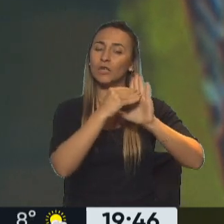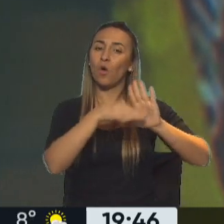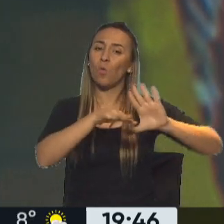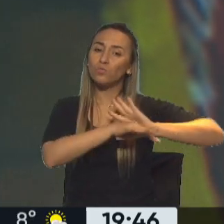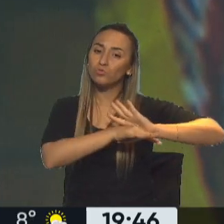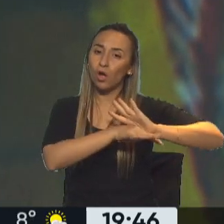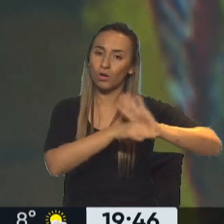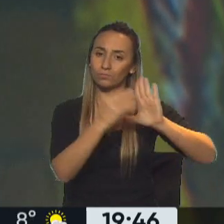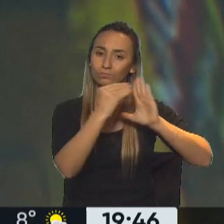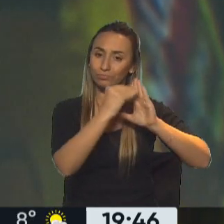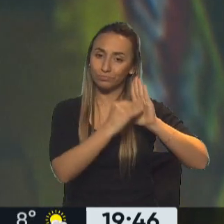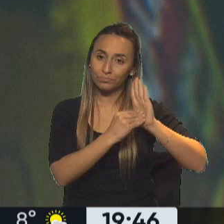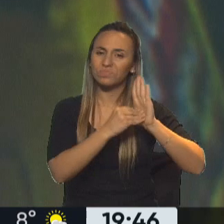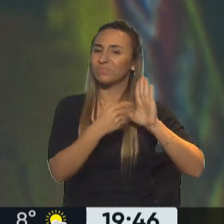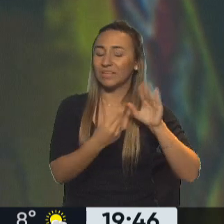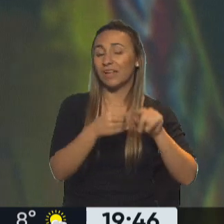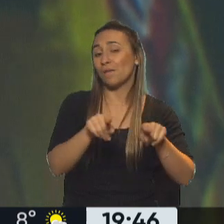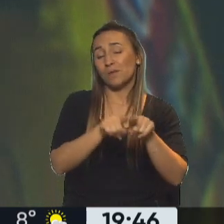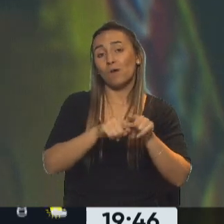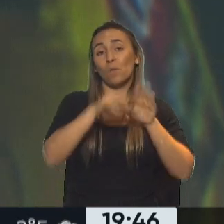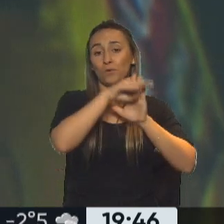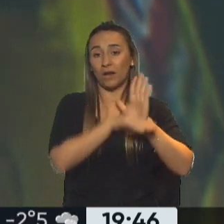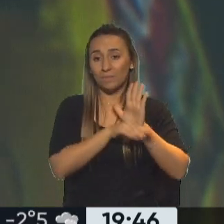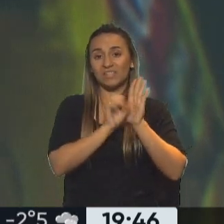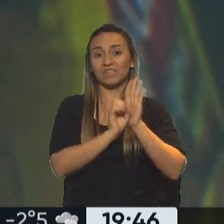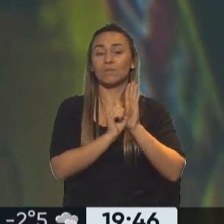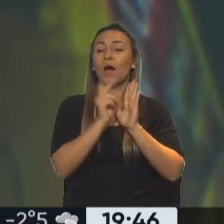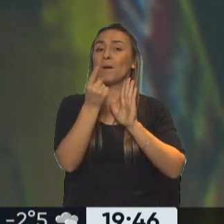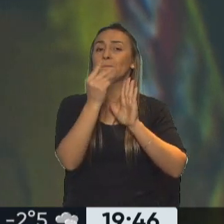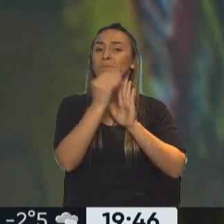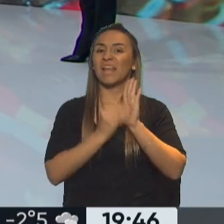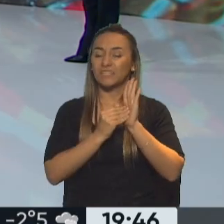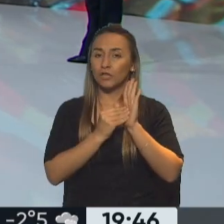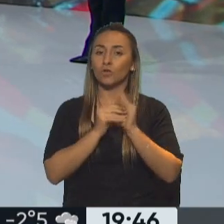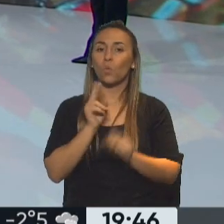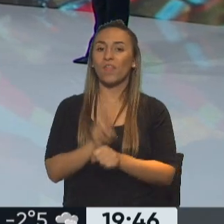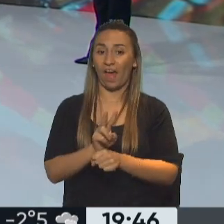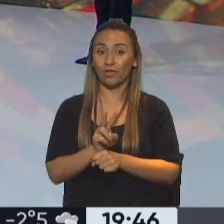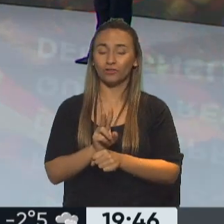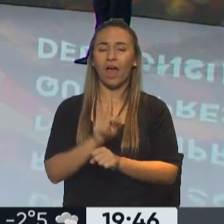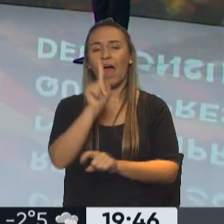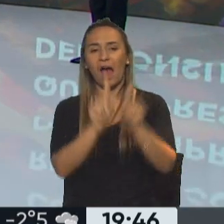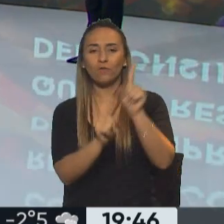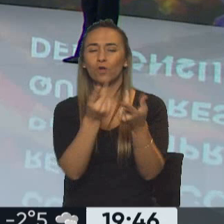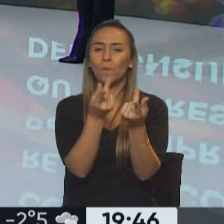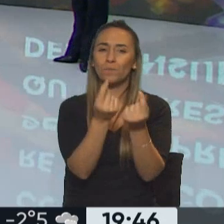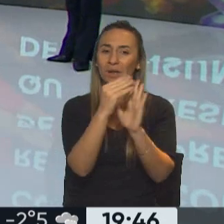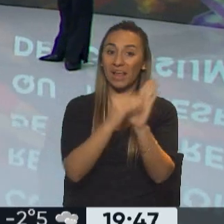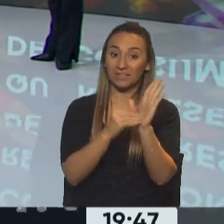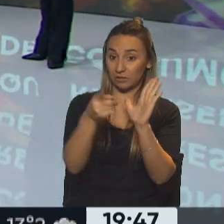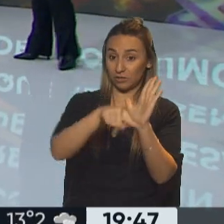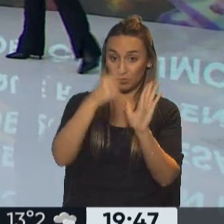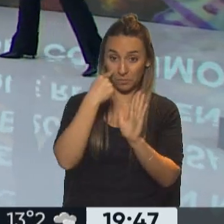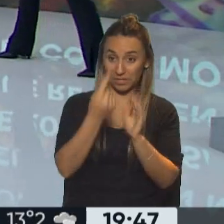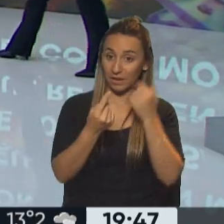días es una suerte de reversión del programa precios cuidados, ¿sí? Algunos números, algunos detalles a tener en cuenta